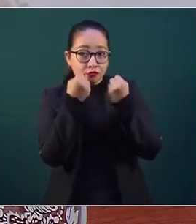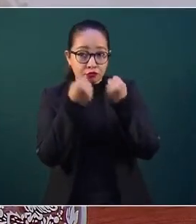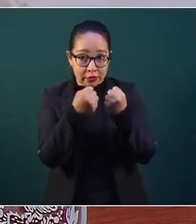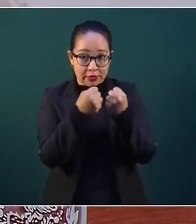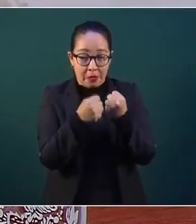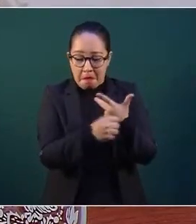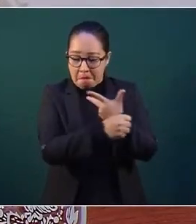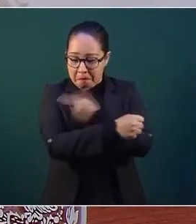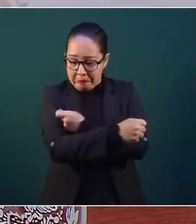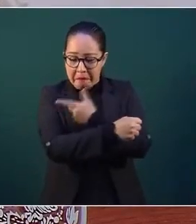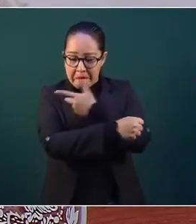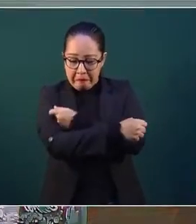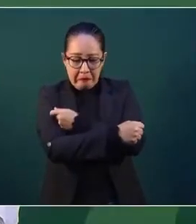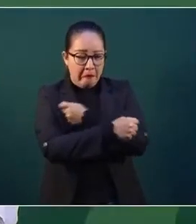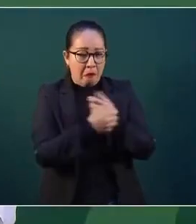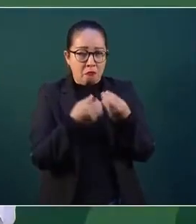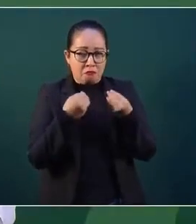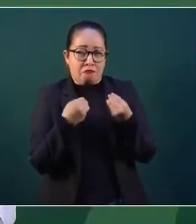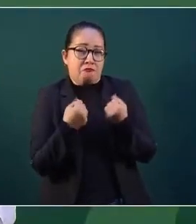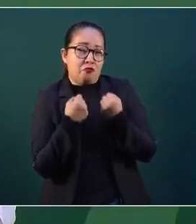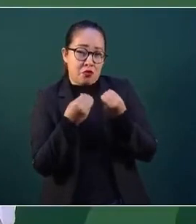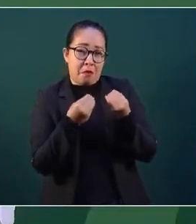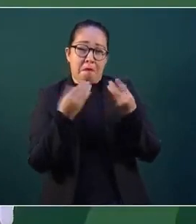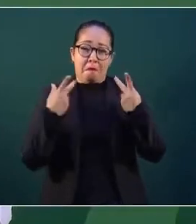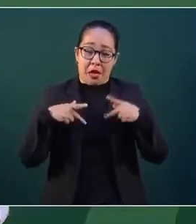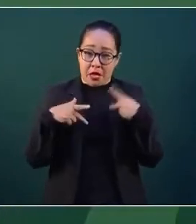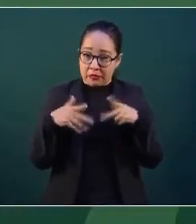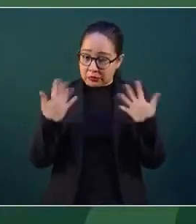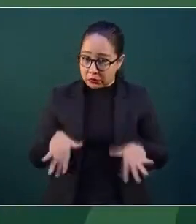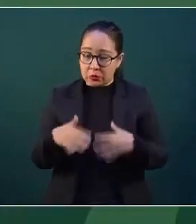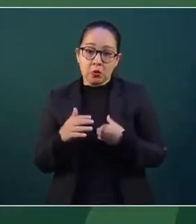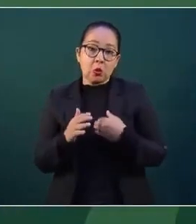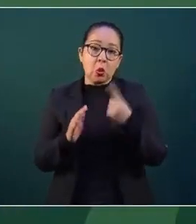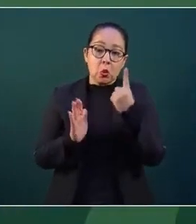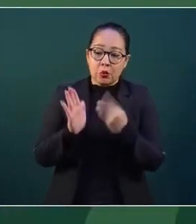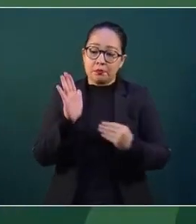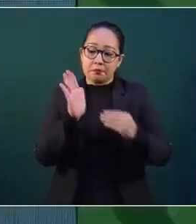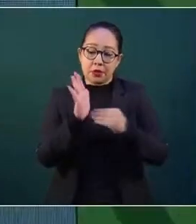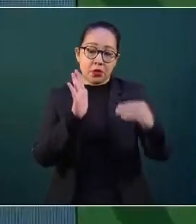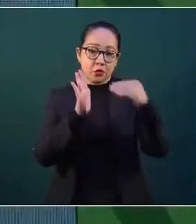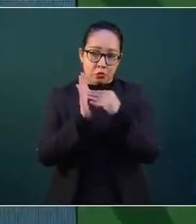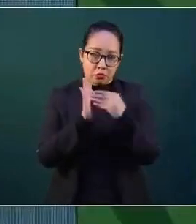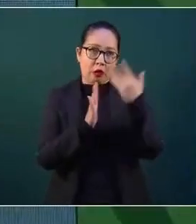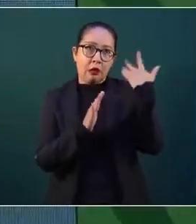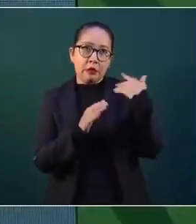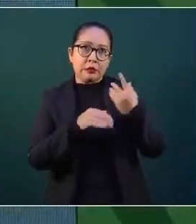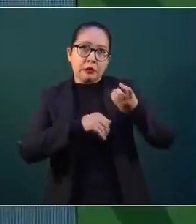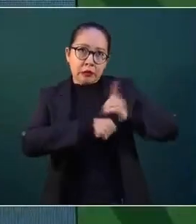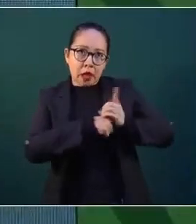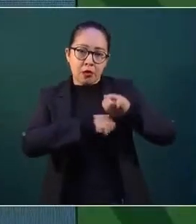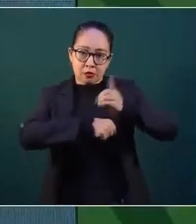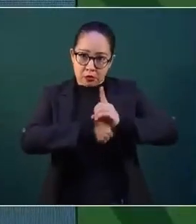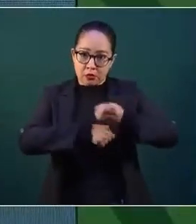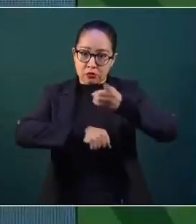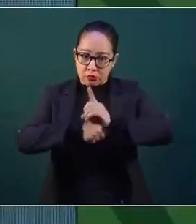Sedena. Agregó que la vacunación se realizará con dosis de cancino para todos los adultos. Informó para Radio Vemba, Veracruz,